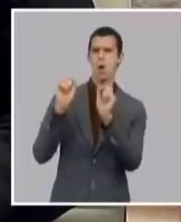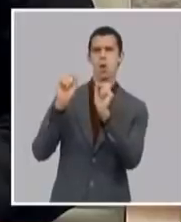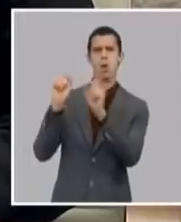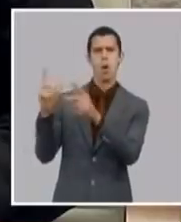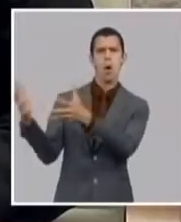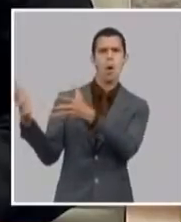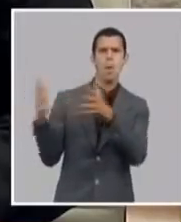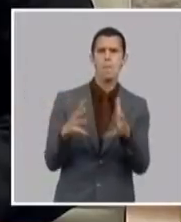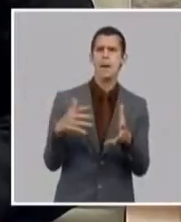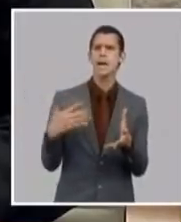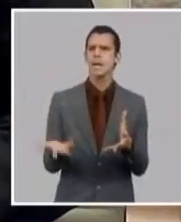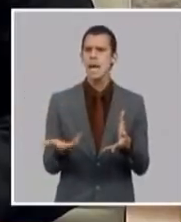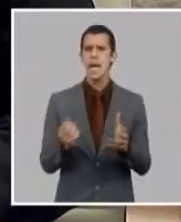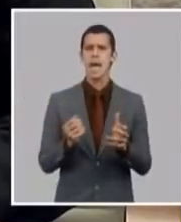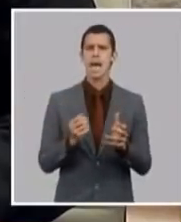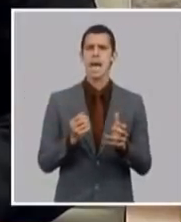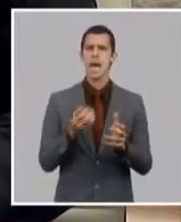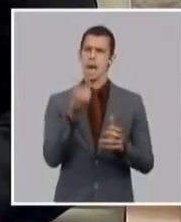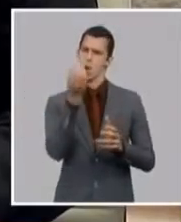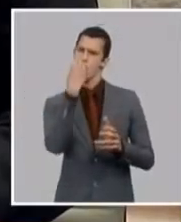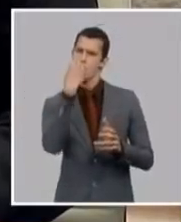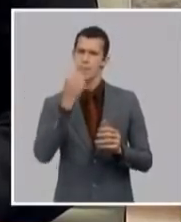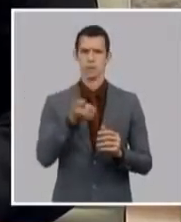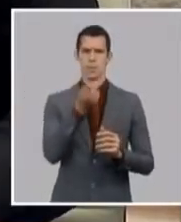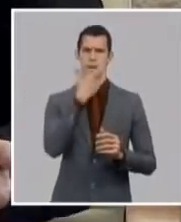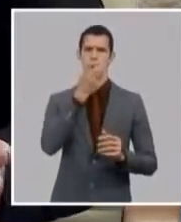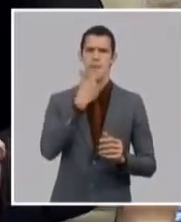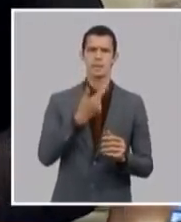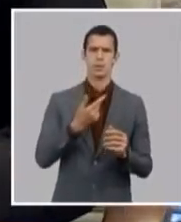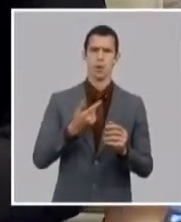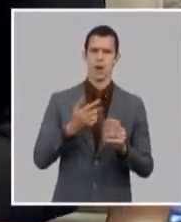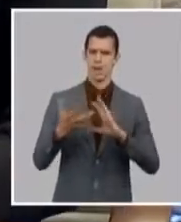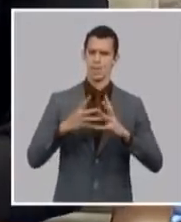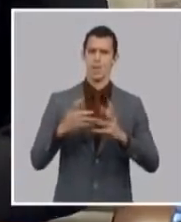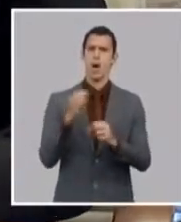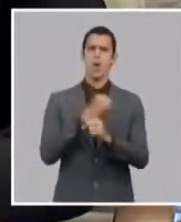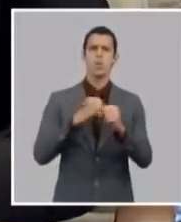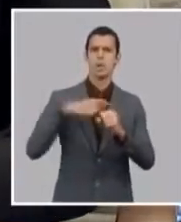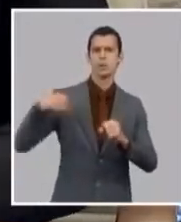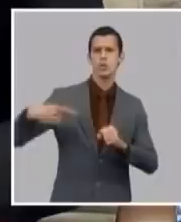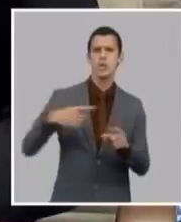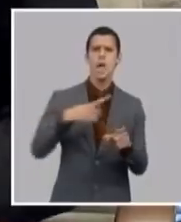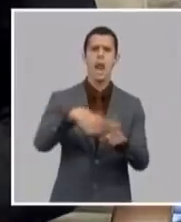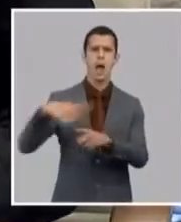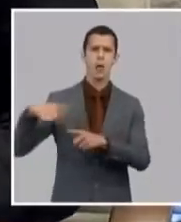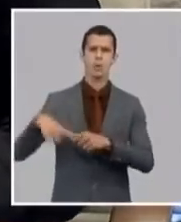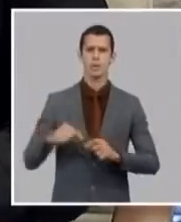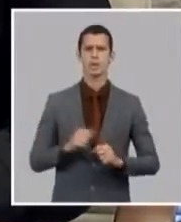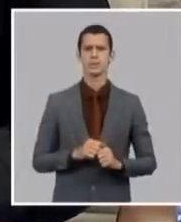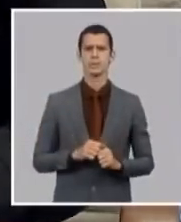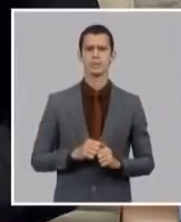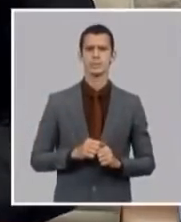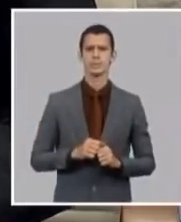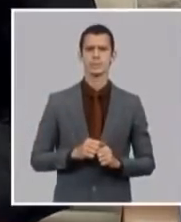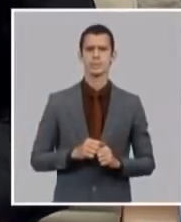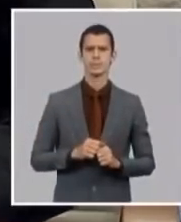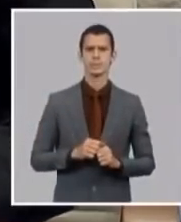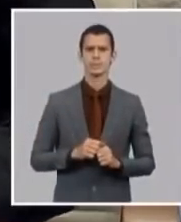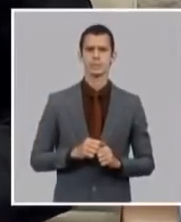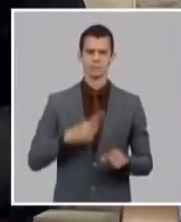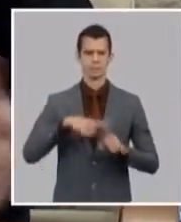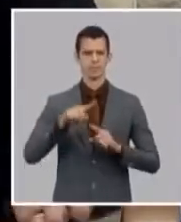a las personas naturales yo creo que para que un poco se desentienda mejor quiero a manera de